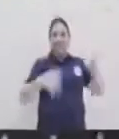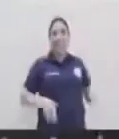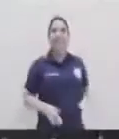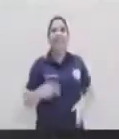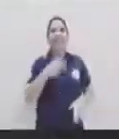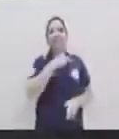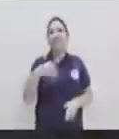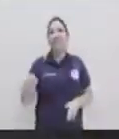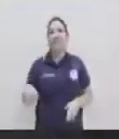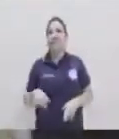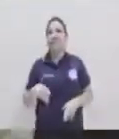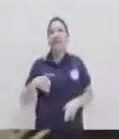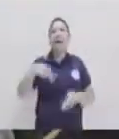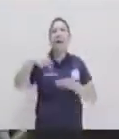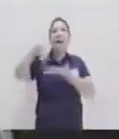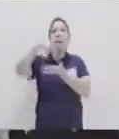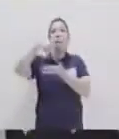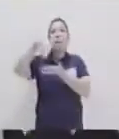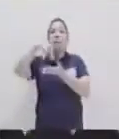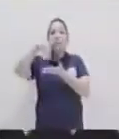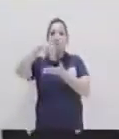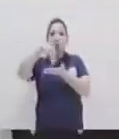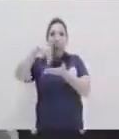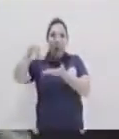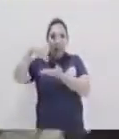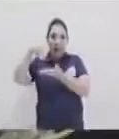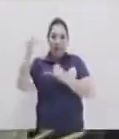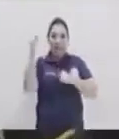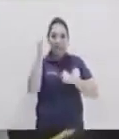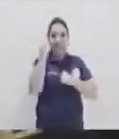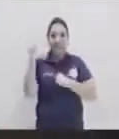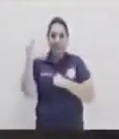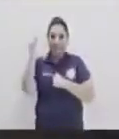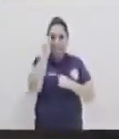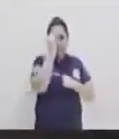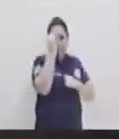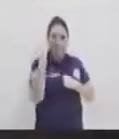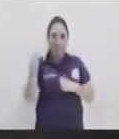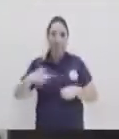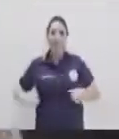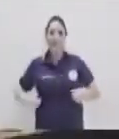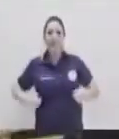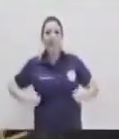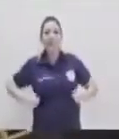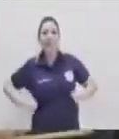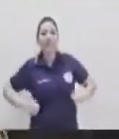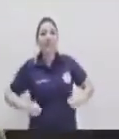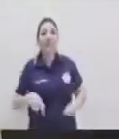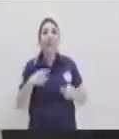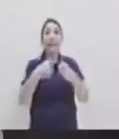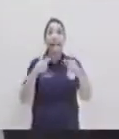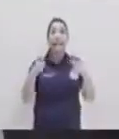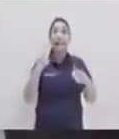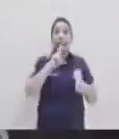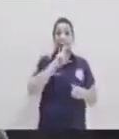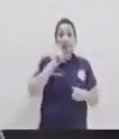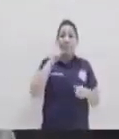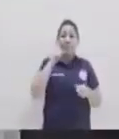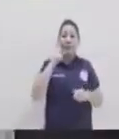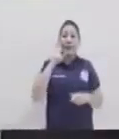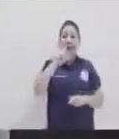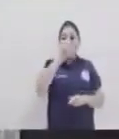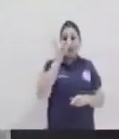esta pieza es lo que se le conoce como un vals capricho español. Y el capricho, fíjense que la música como está escrita en lenguaje italiano,